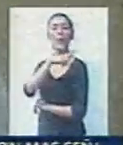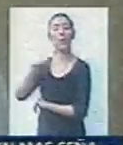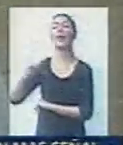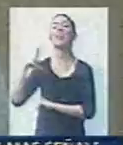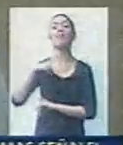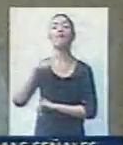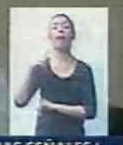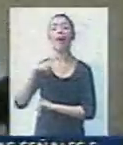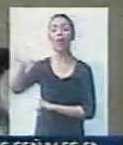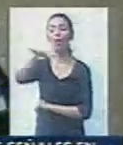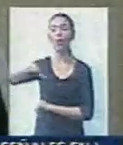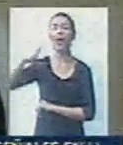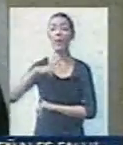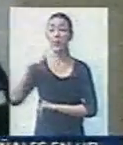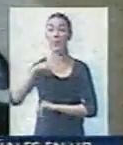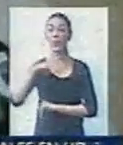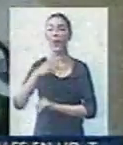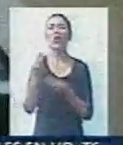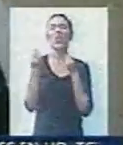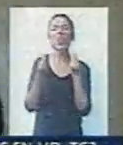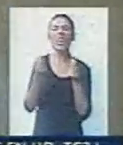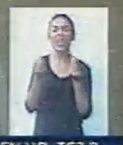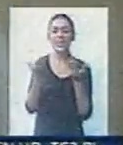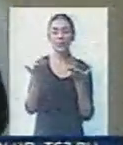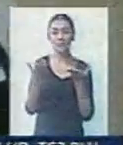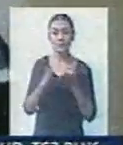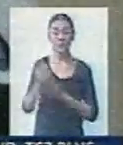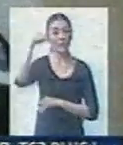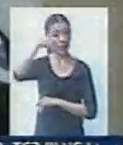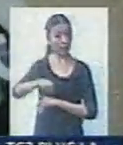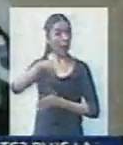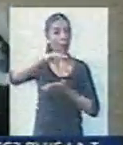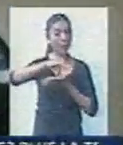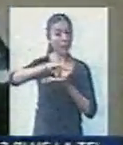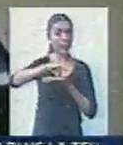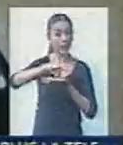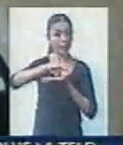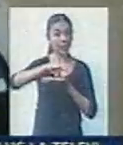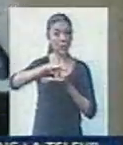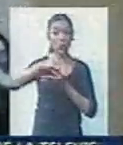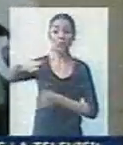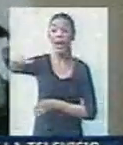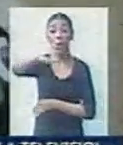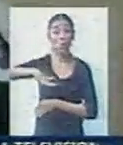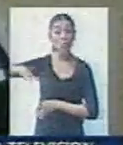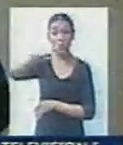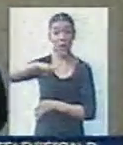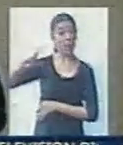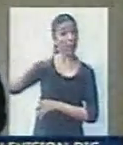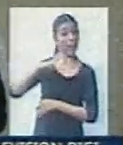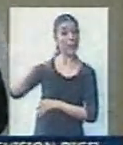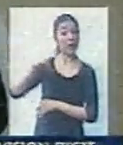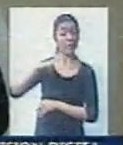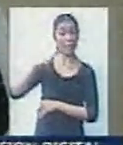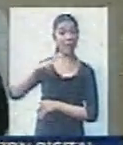¿hay pasos a seguir? Miren, en Ciudad Perico acontecen hechos muy graves, que son loteos privados que se han encarado